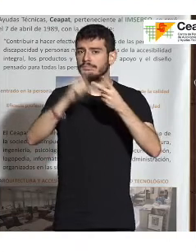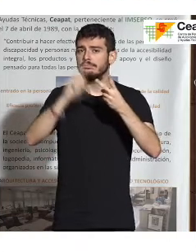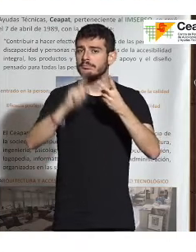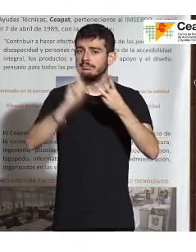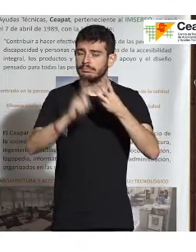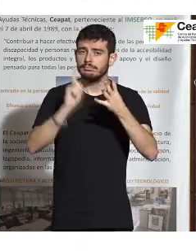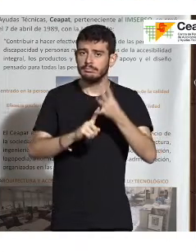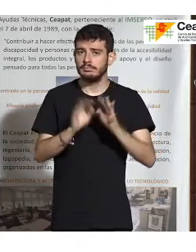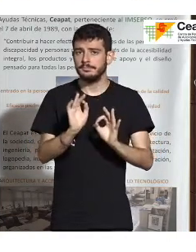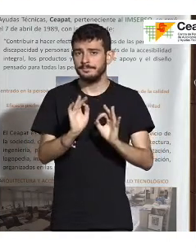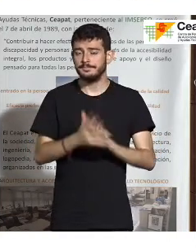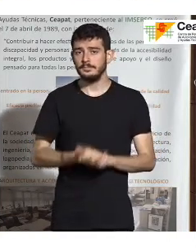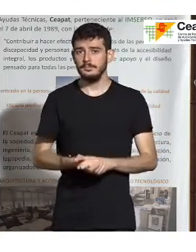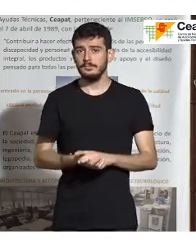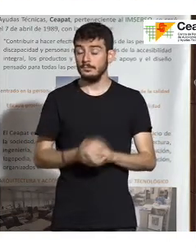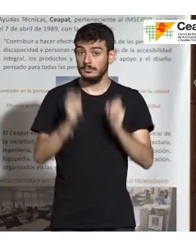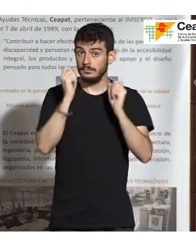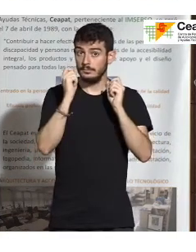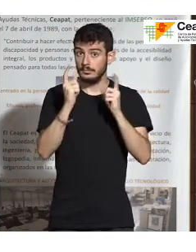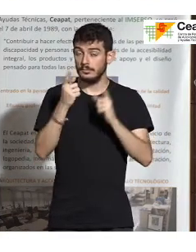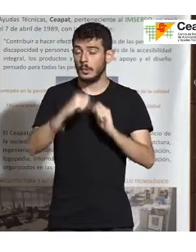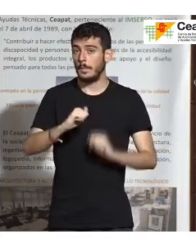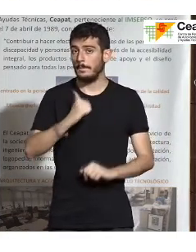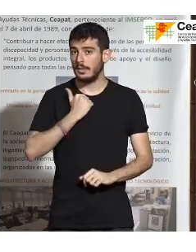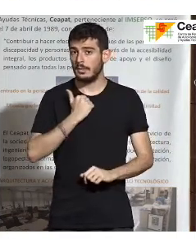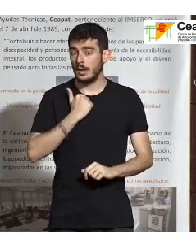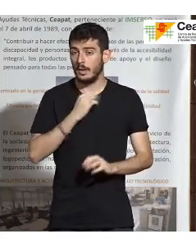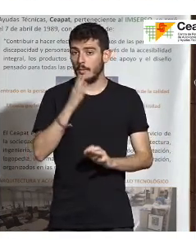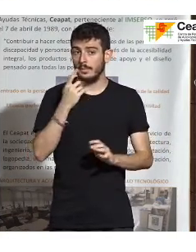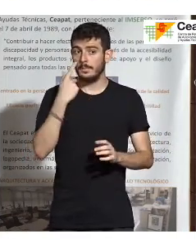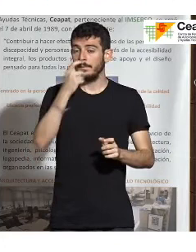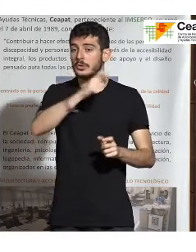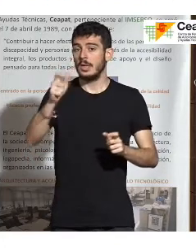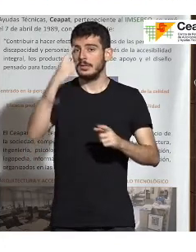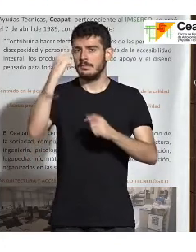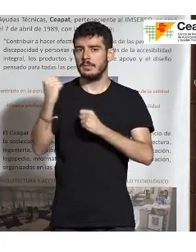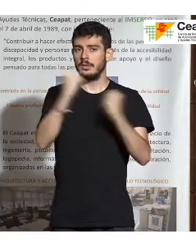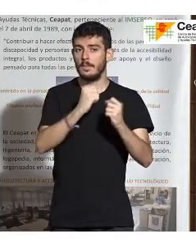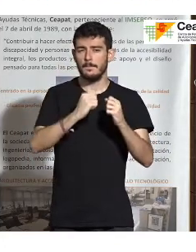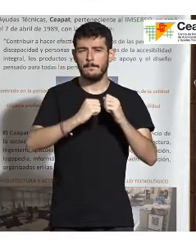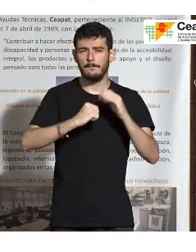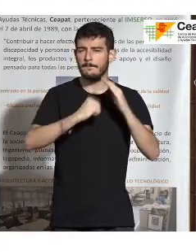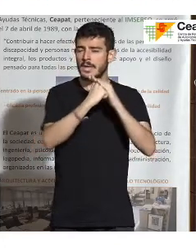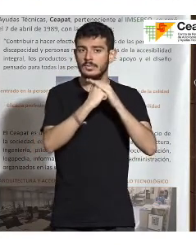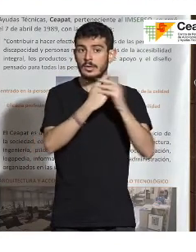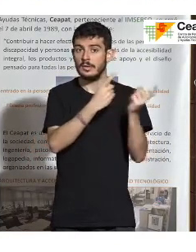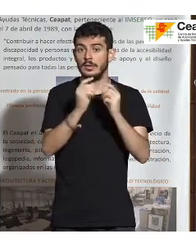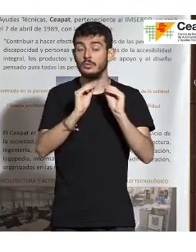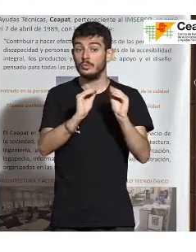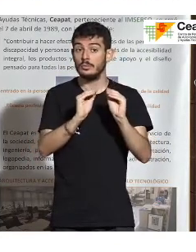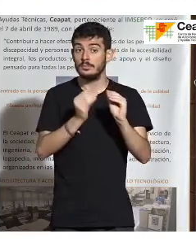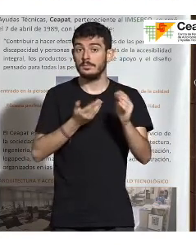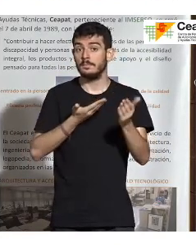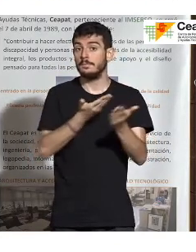¿no? Daos cuenta de la ventaja que supone eso. Estáis pidiendo a los máximos expertos en sus necesidades que elaboren unos requisitos